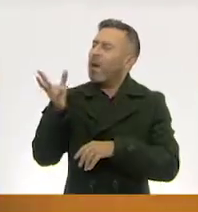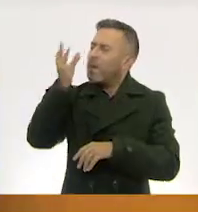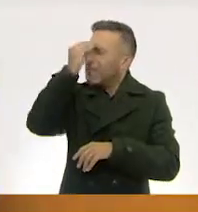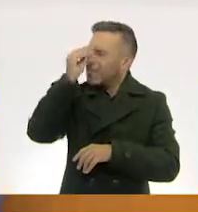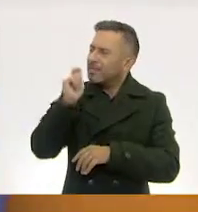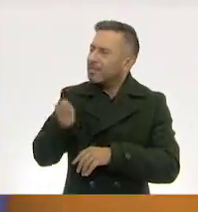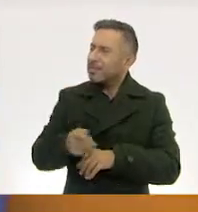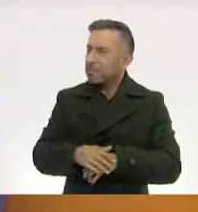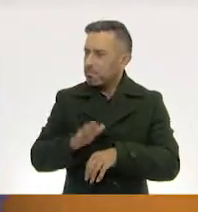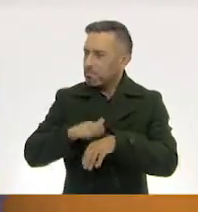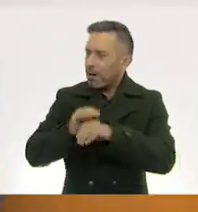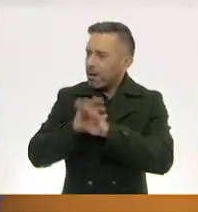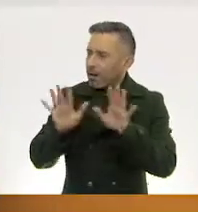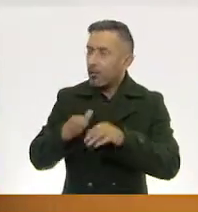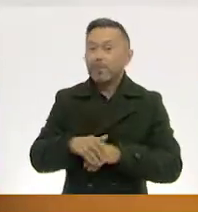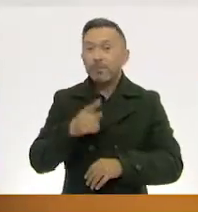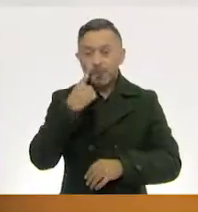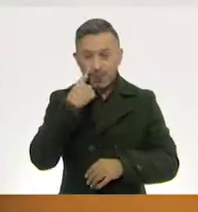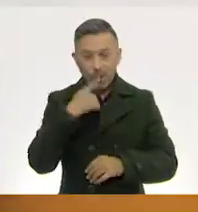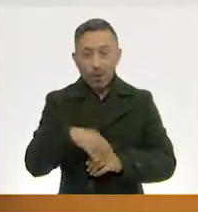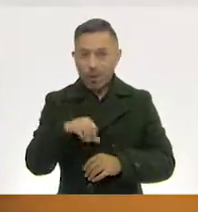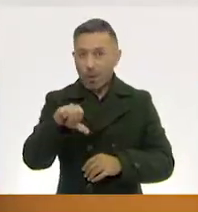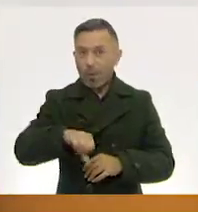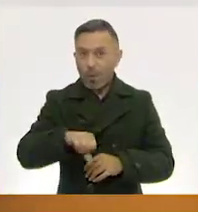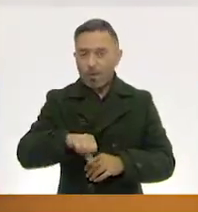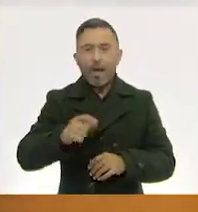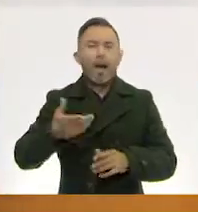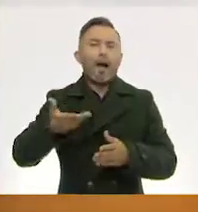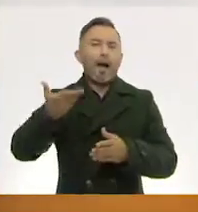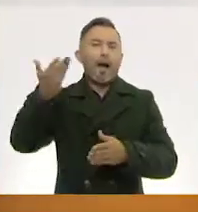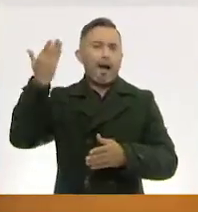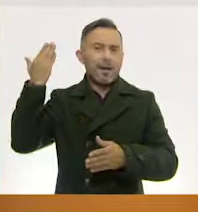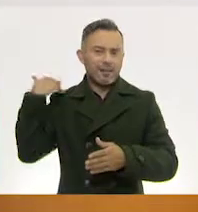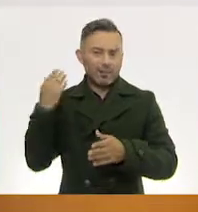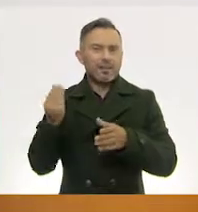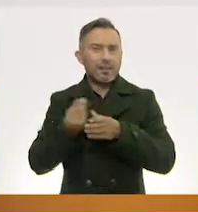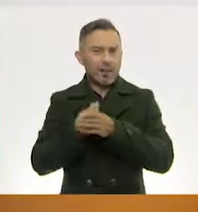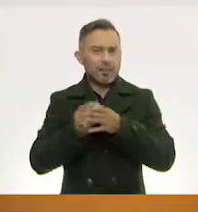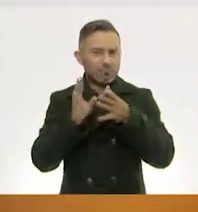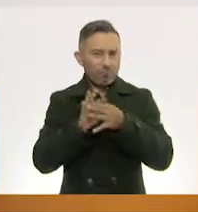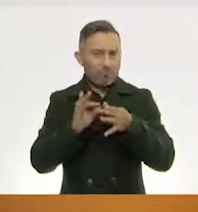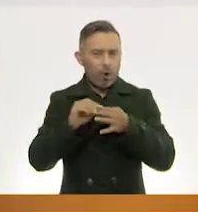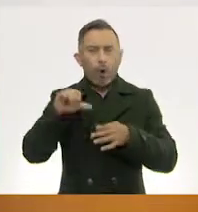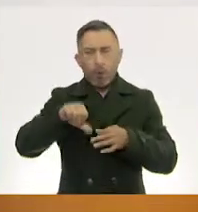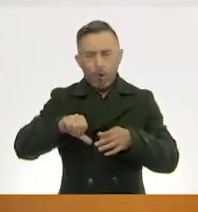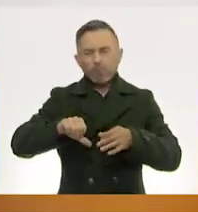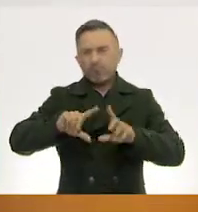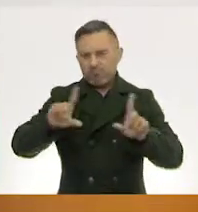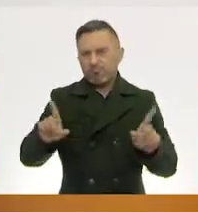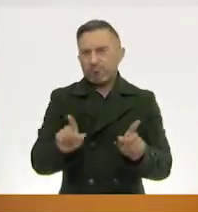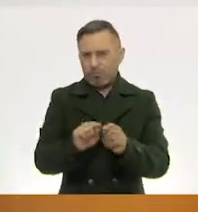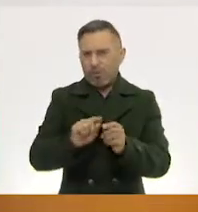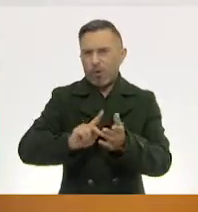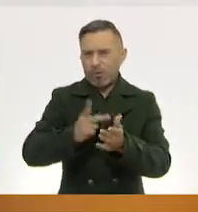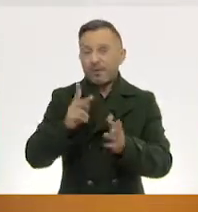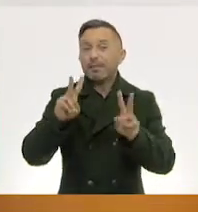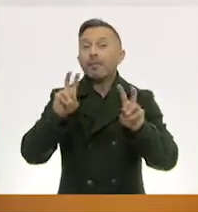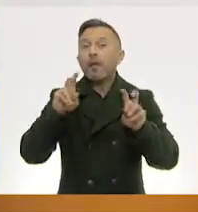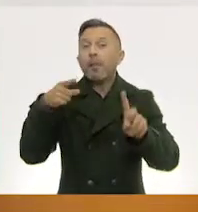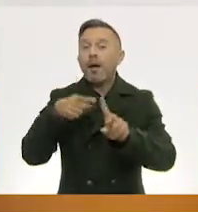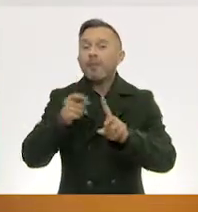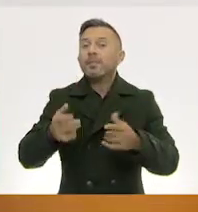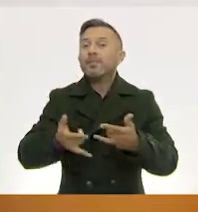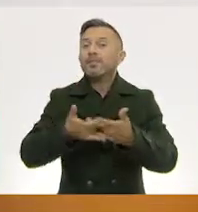muy claro Bueno Hoy recapitulamos De las clases Que hemos visto De cómo crear Una historia Con